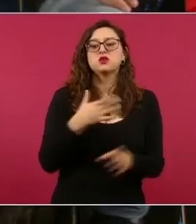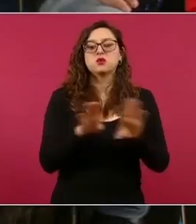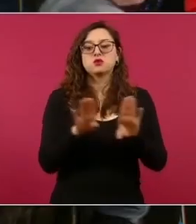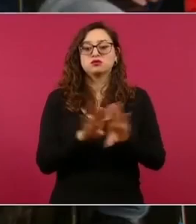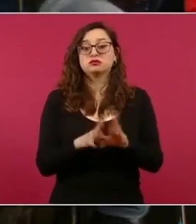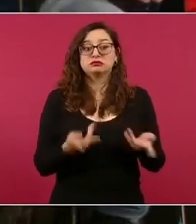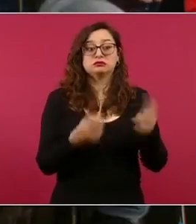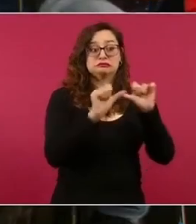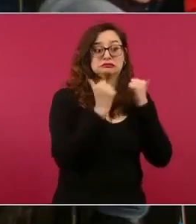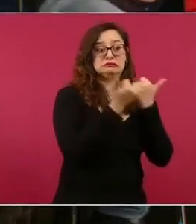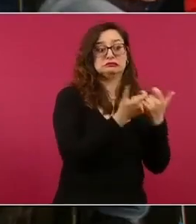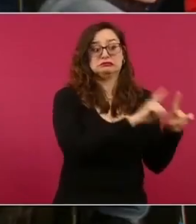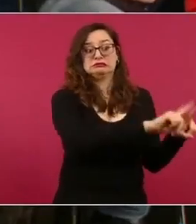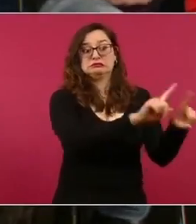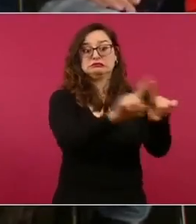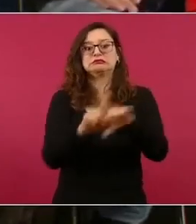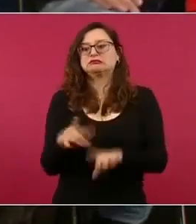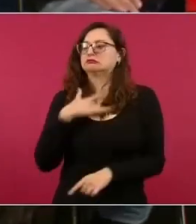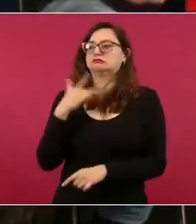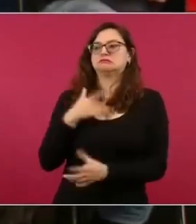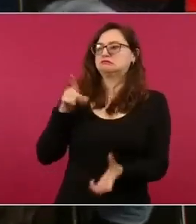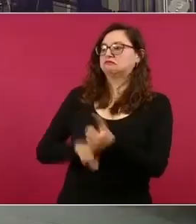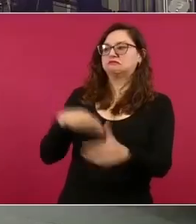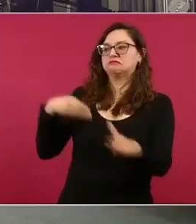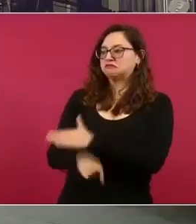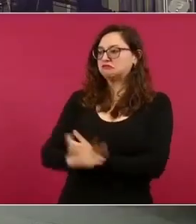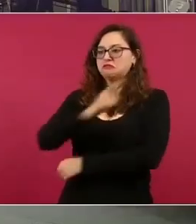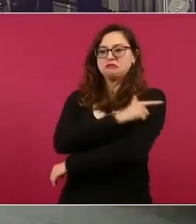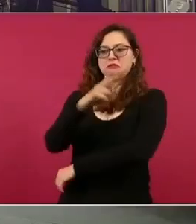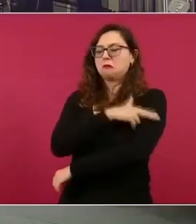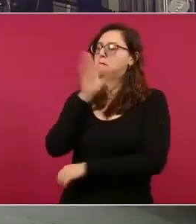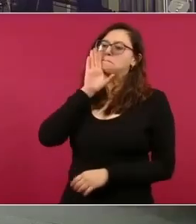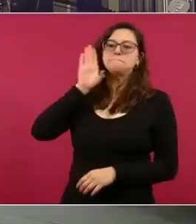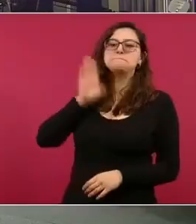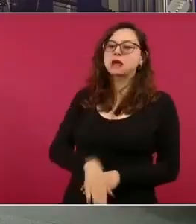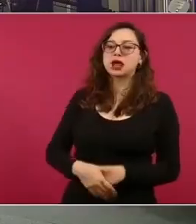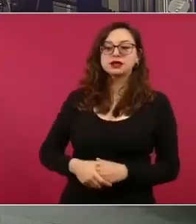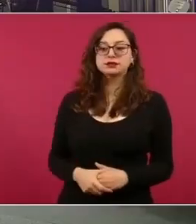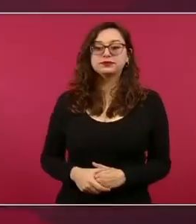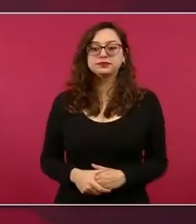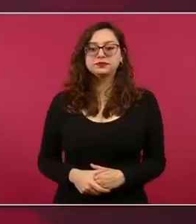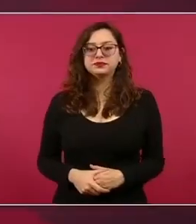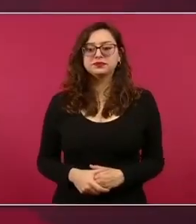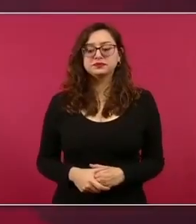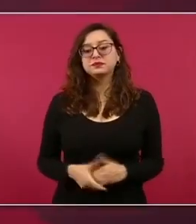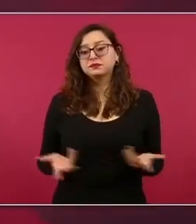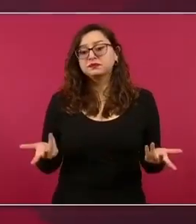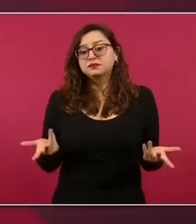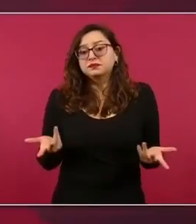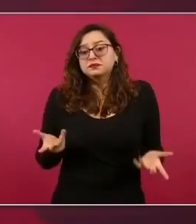condenaron la presencia de la Guardia Nacional en las estaciones del metro. Bueno, también parte de lo mismo.